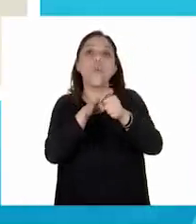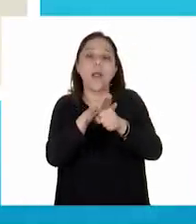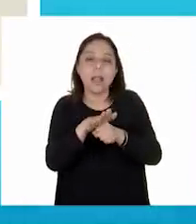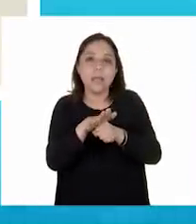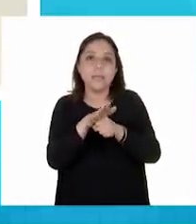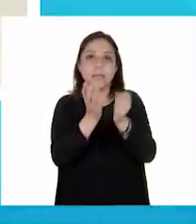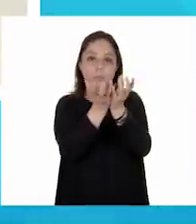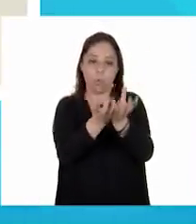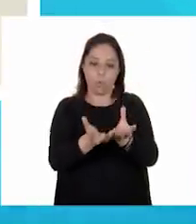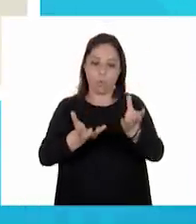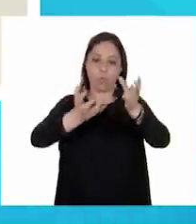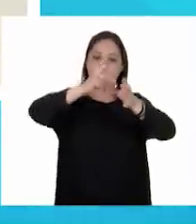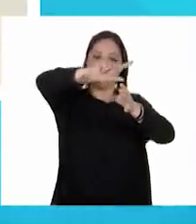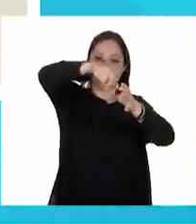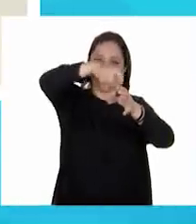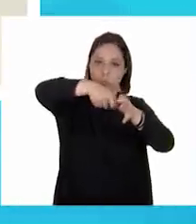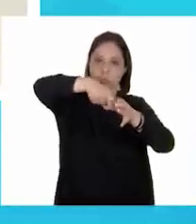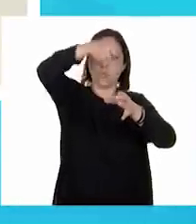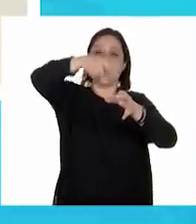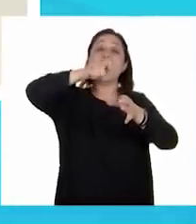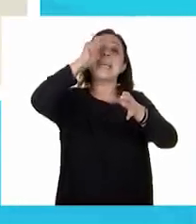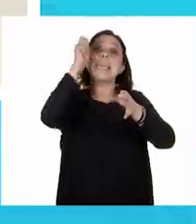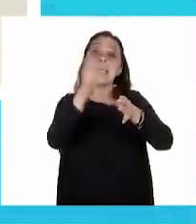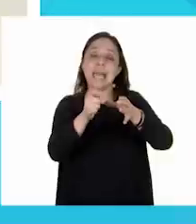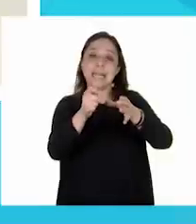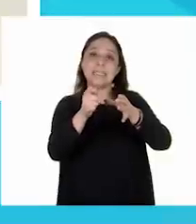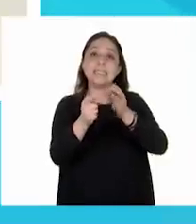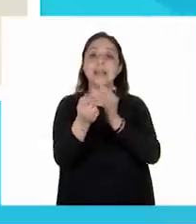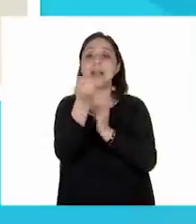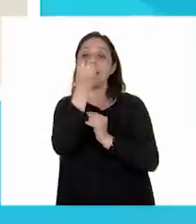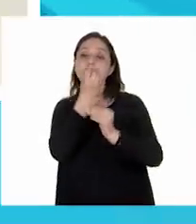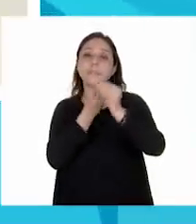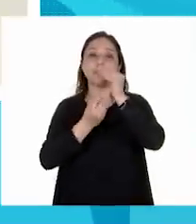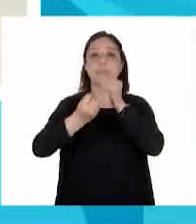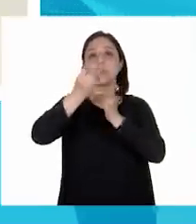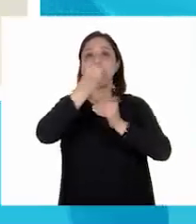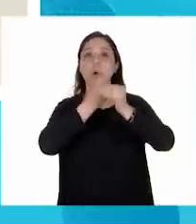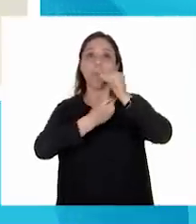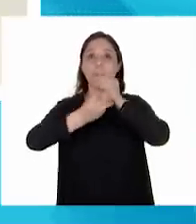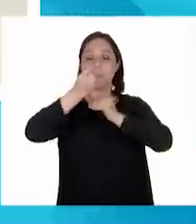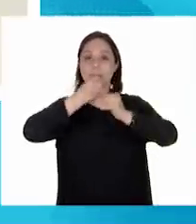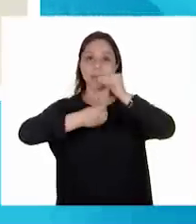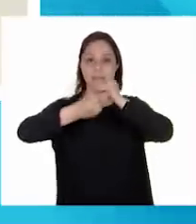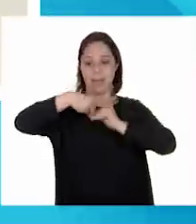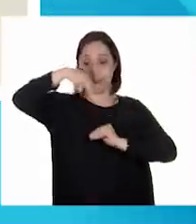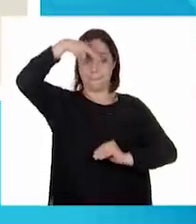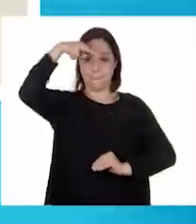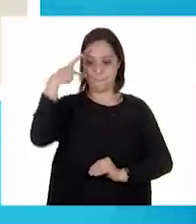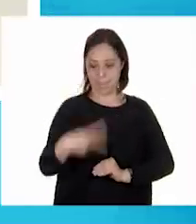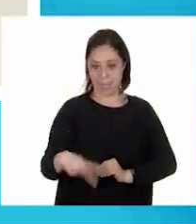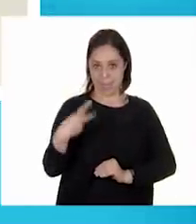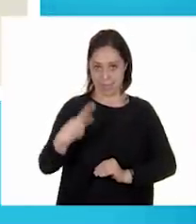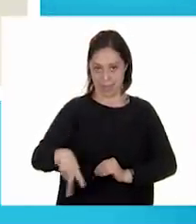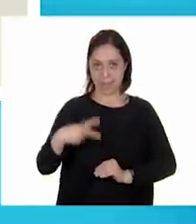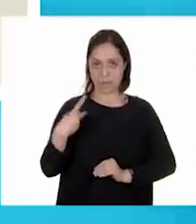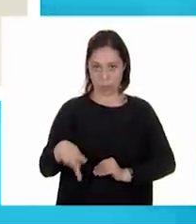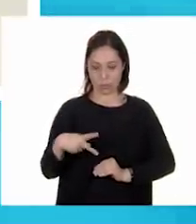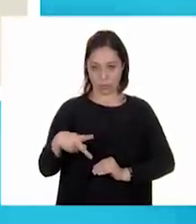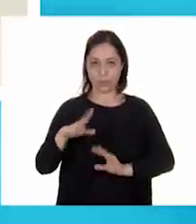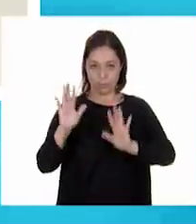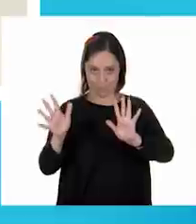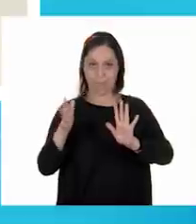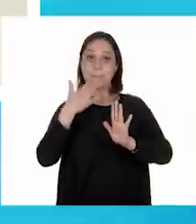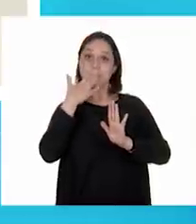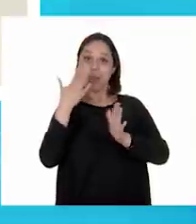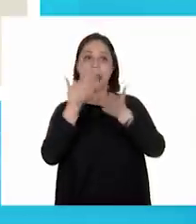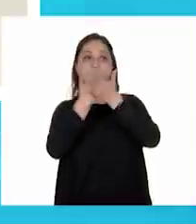michiote. Es un platillo que representa la gastronomía de los mexicanos. Bien, ya no vamos a leer todo el texto, nada más lo vamos